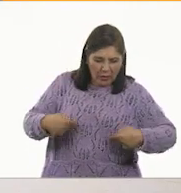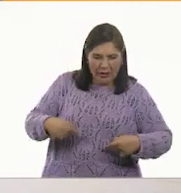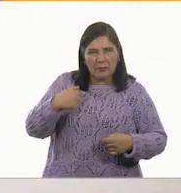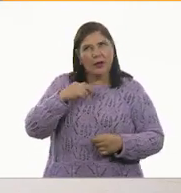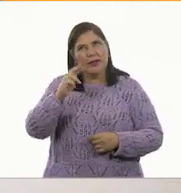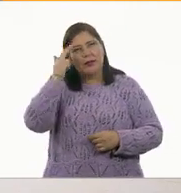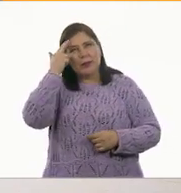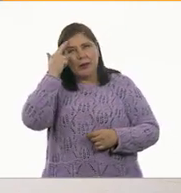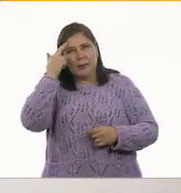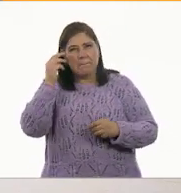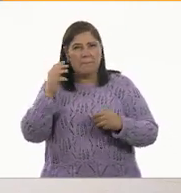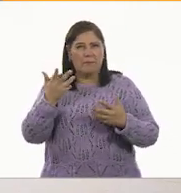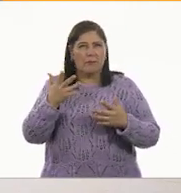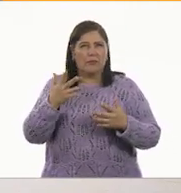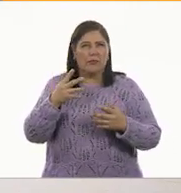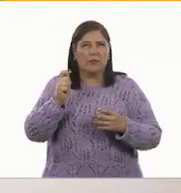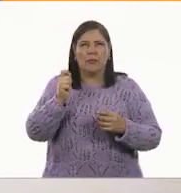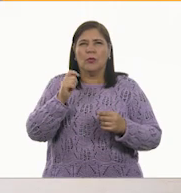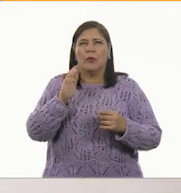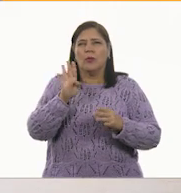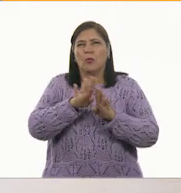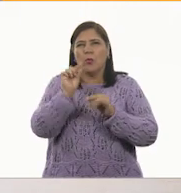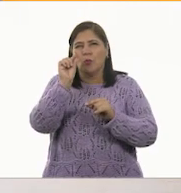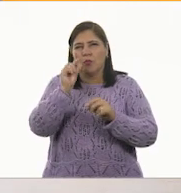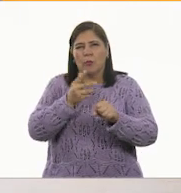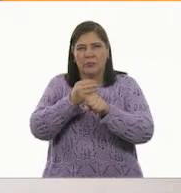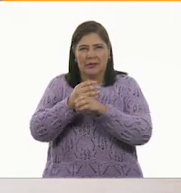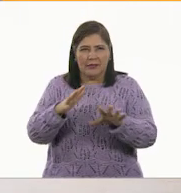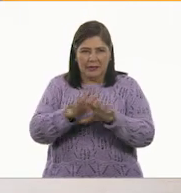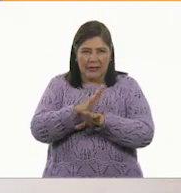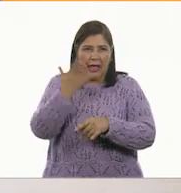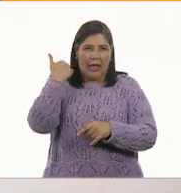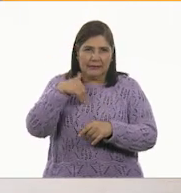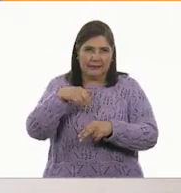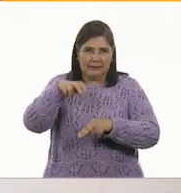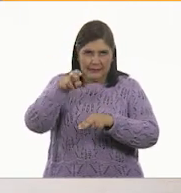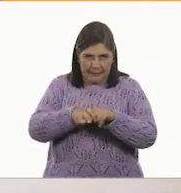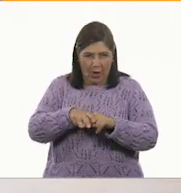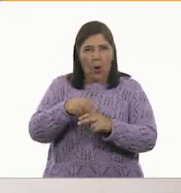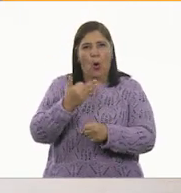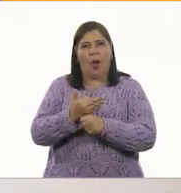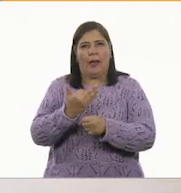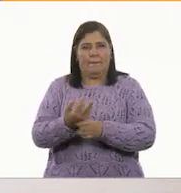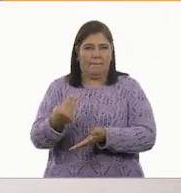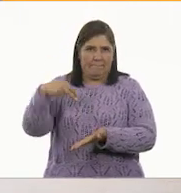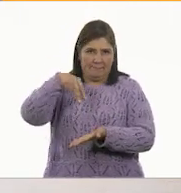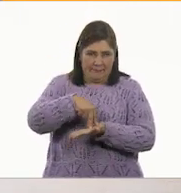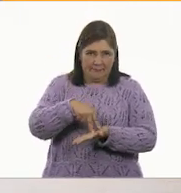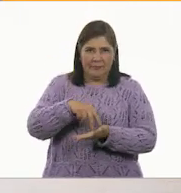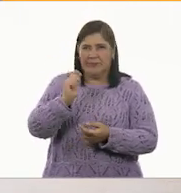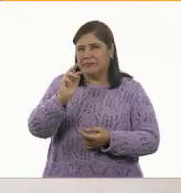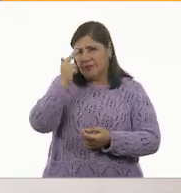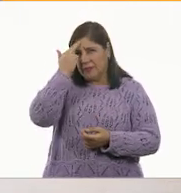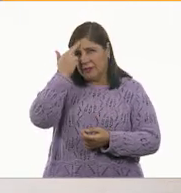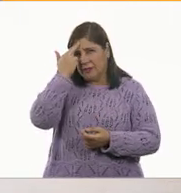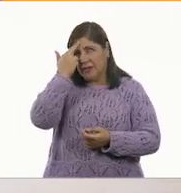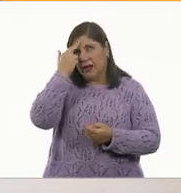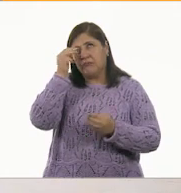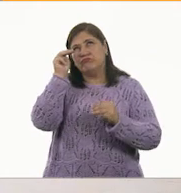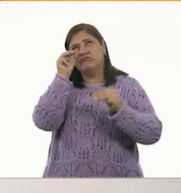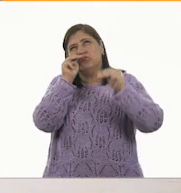recordar. Y te decía que es una pequeña variante. Antes lo hacíamos sentado, ahora lo vamos a hacer de pie. Ok. Recuerda cómo es una